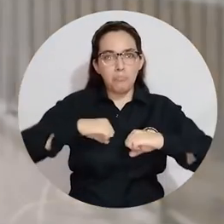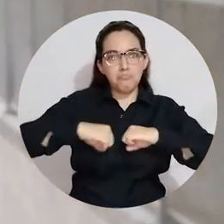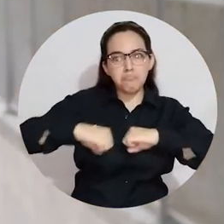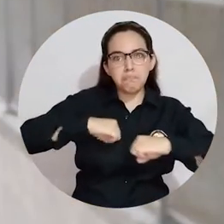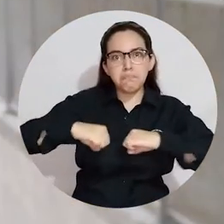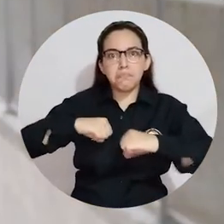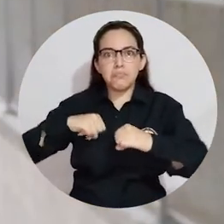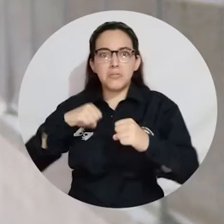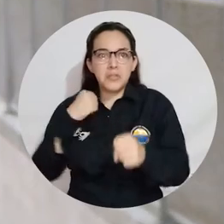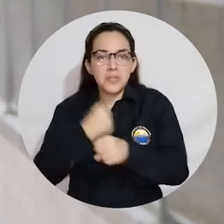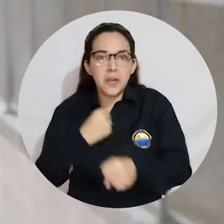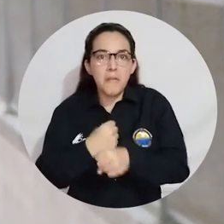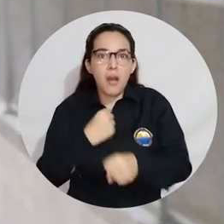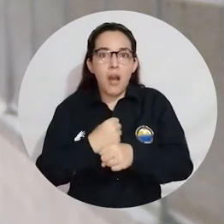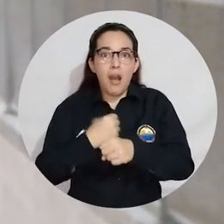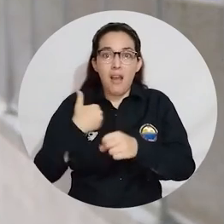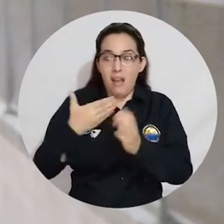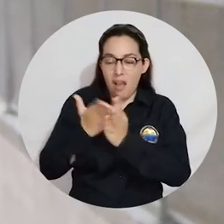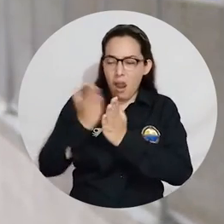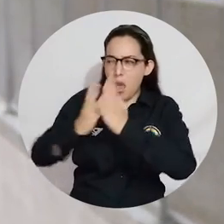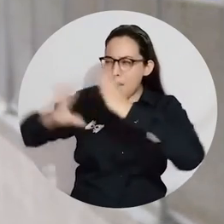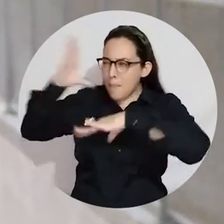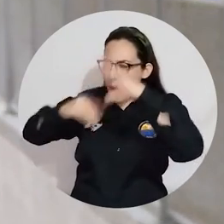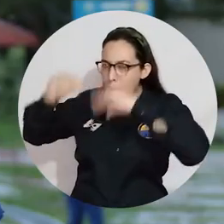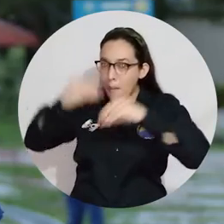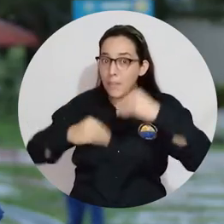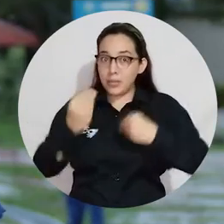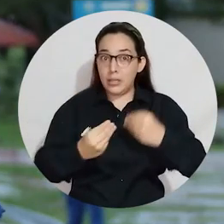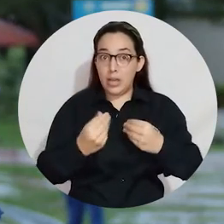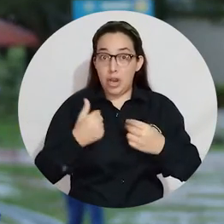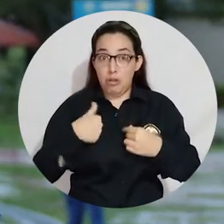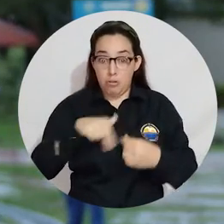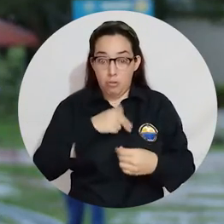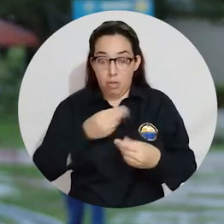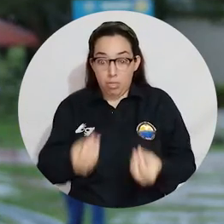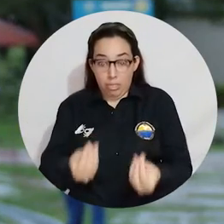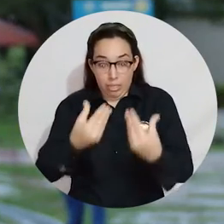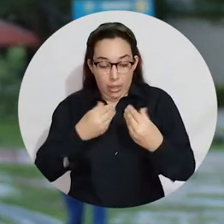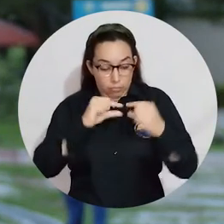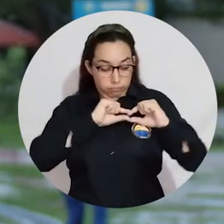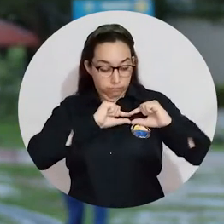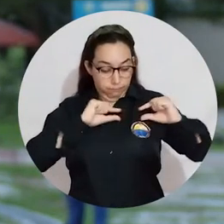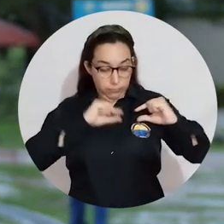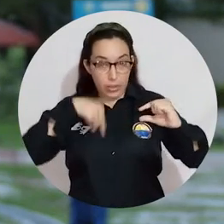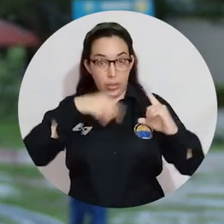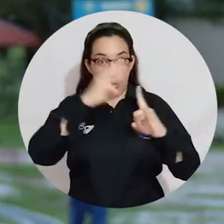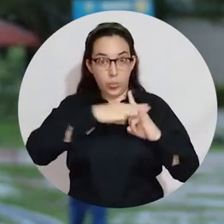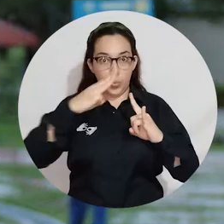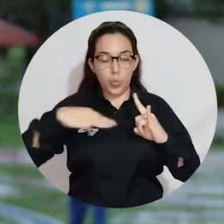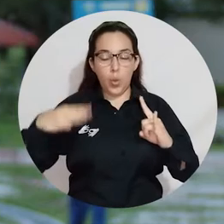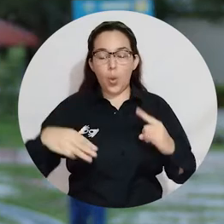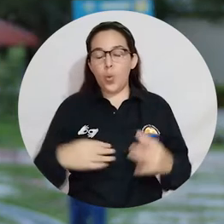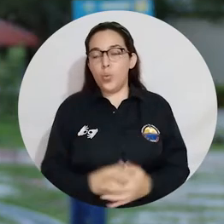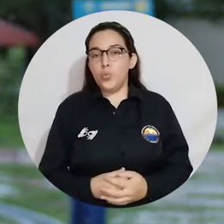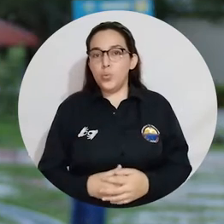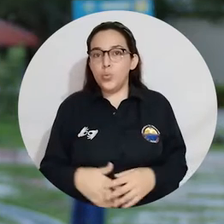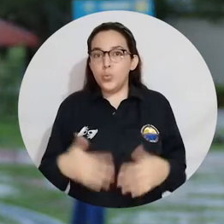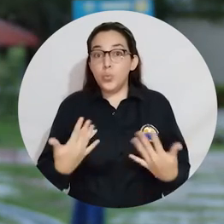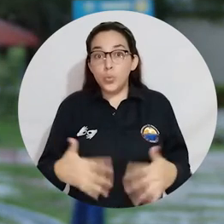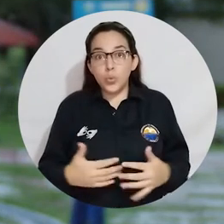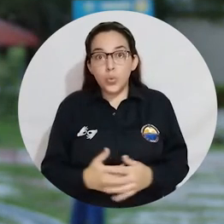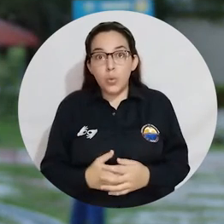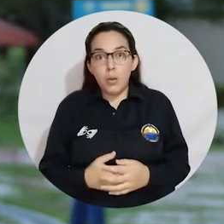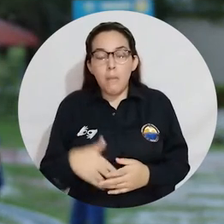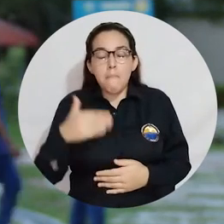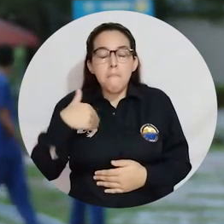o ejercer todo lo que hemos aprendido durante nuestra carrera. Recibir esta insignia por parte de la Universidad del Magdalena es de alguna manera